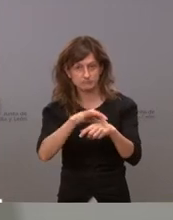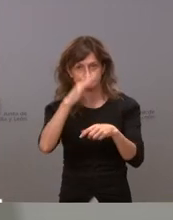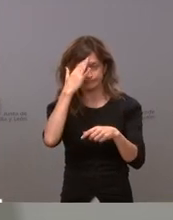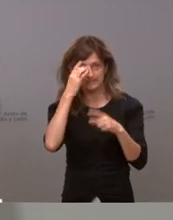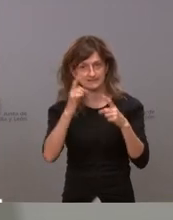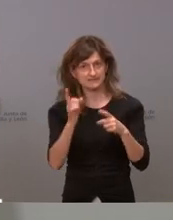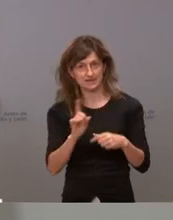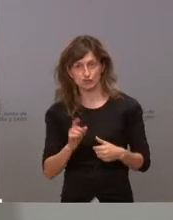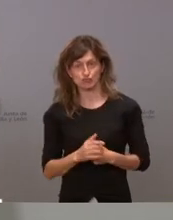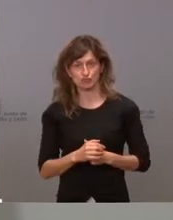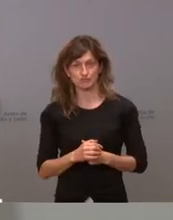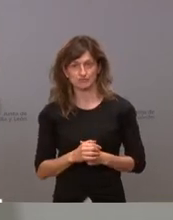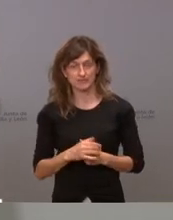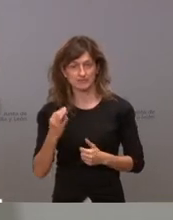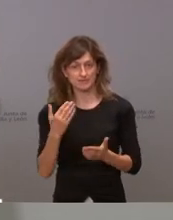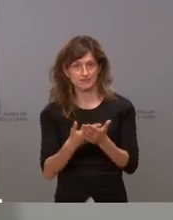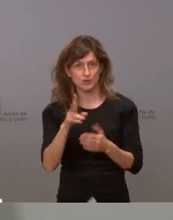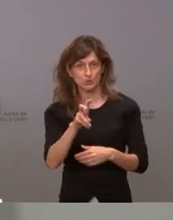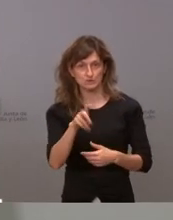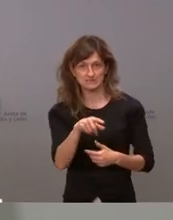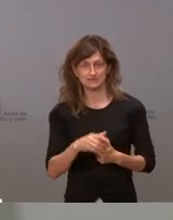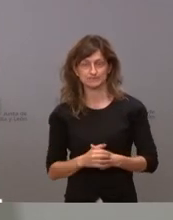primaria si no tienen una clara utilidad